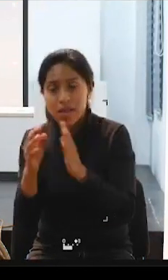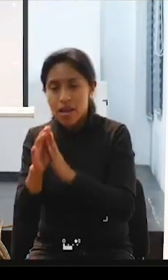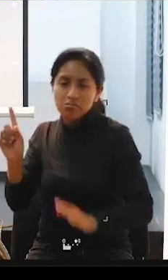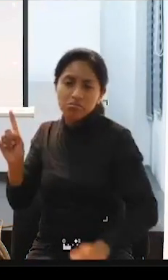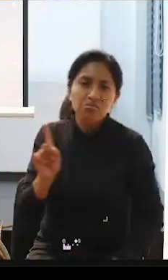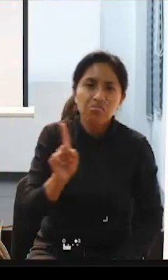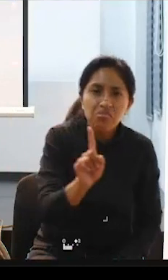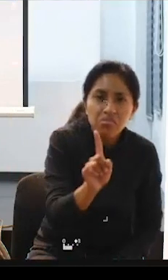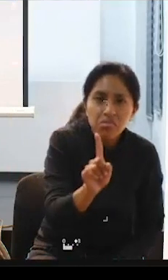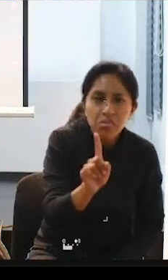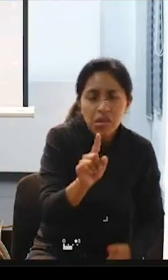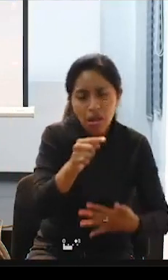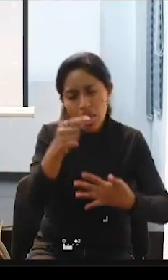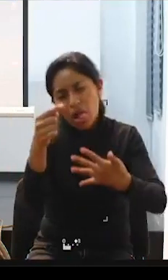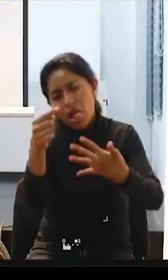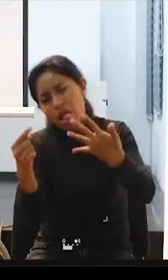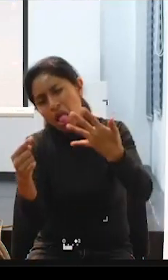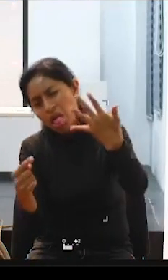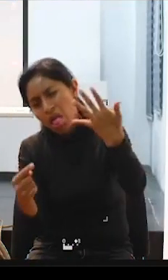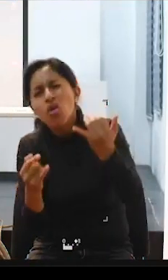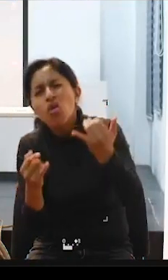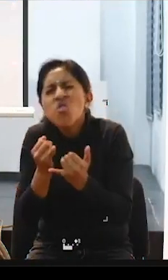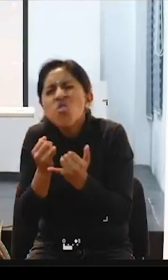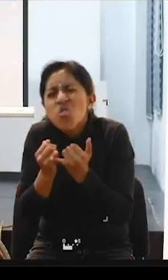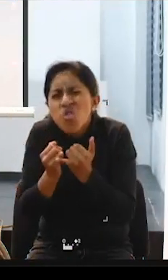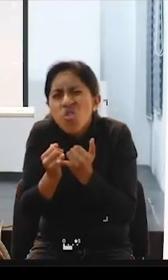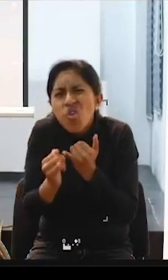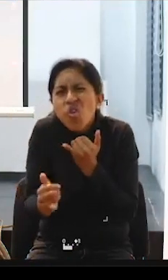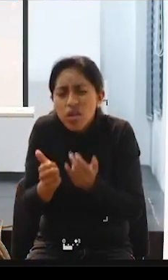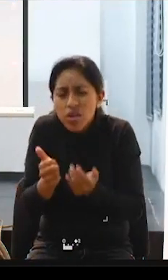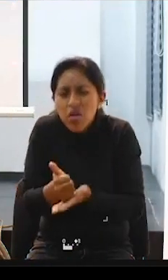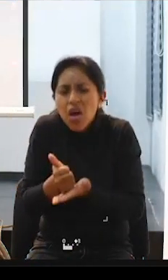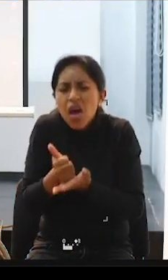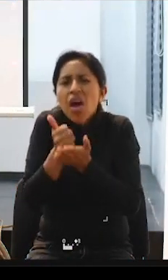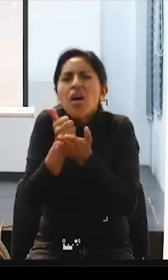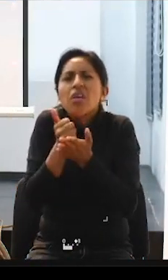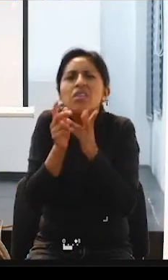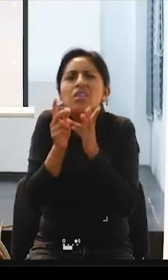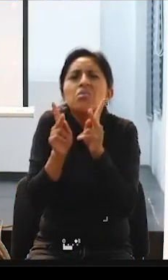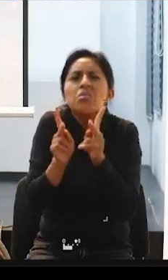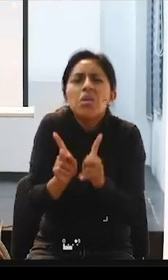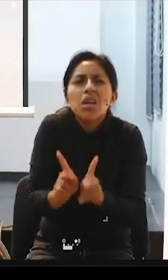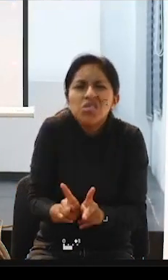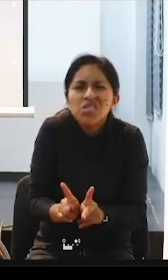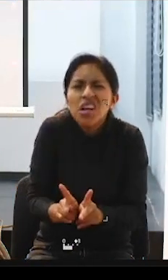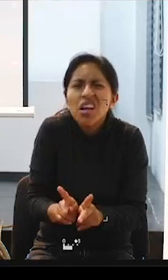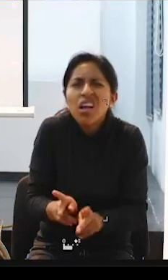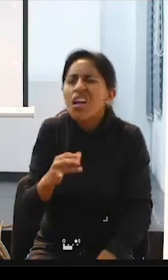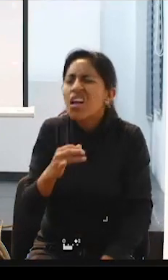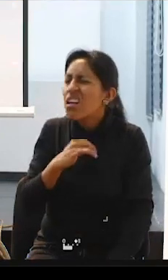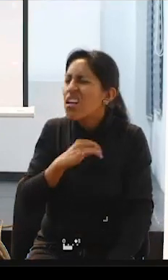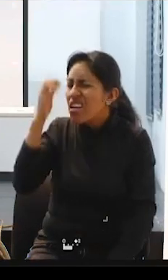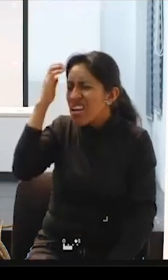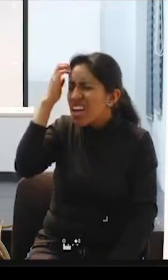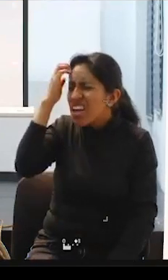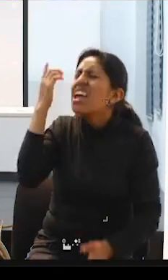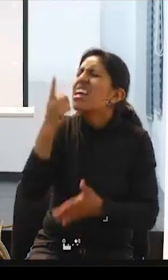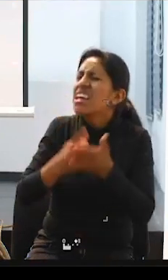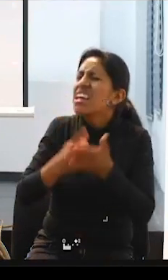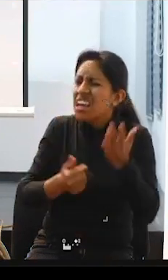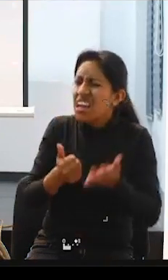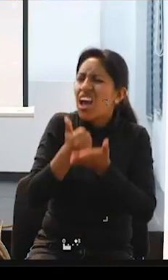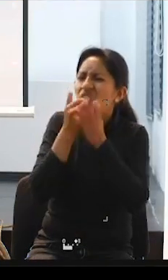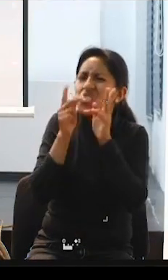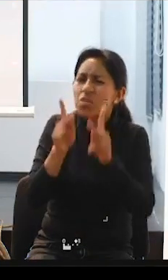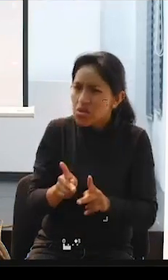la asistencia personal no te la ofrecían y como tú la conocías y decías oye, la asistencia personal descubrías que sí, que podías